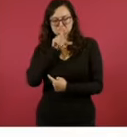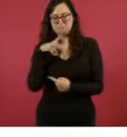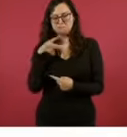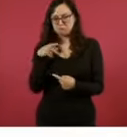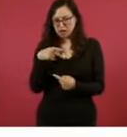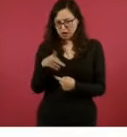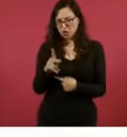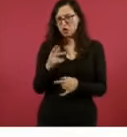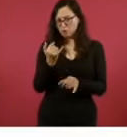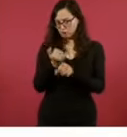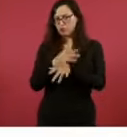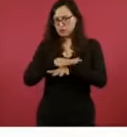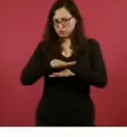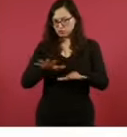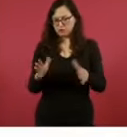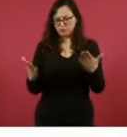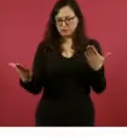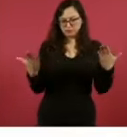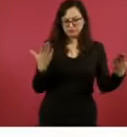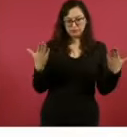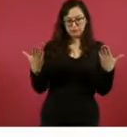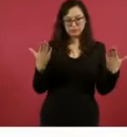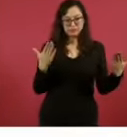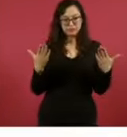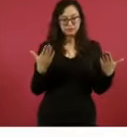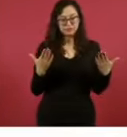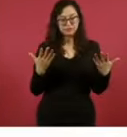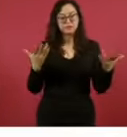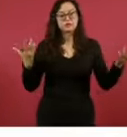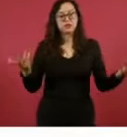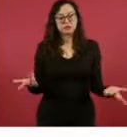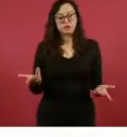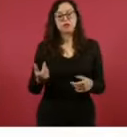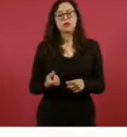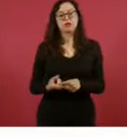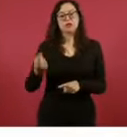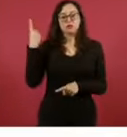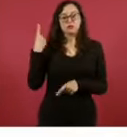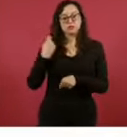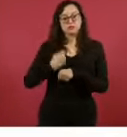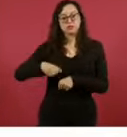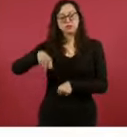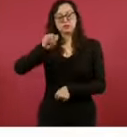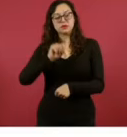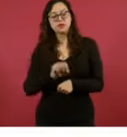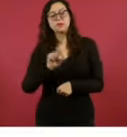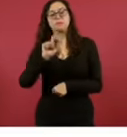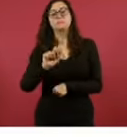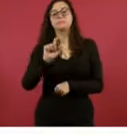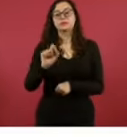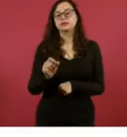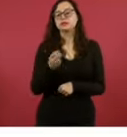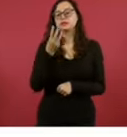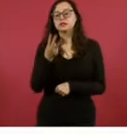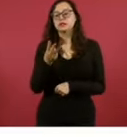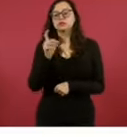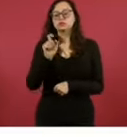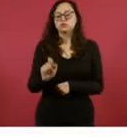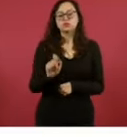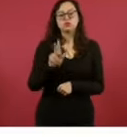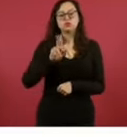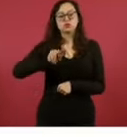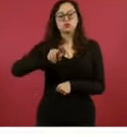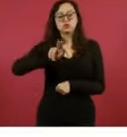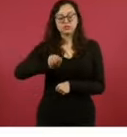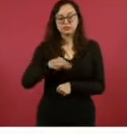estuvo en 23 pesos con 83 centavos, 12 centavos menos que la